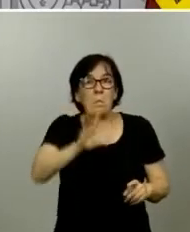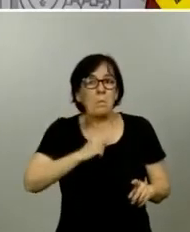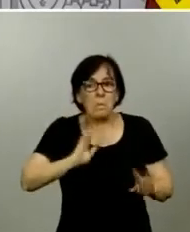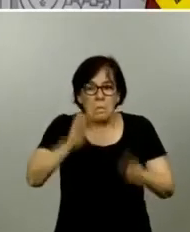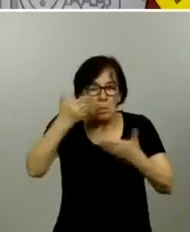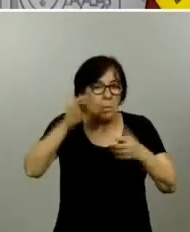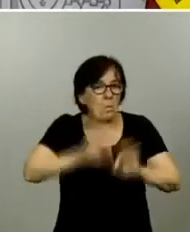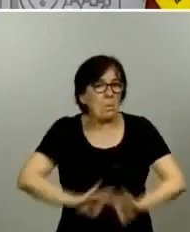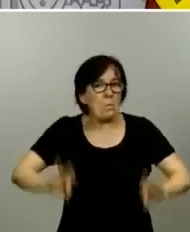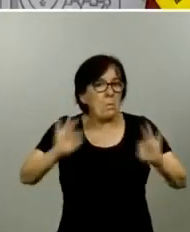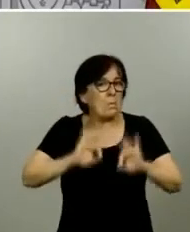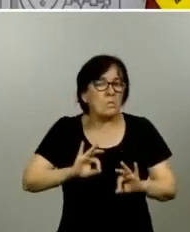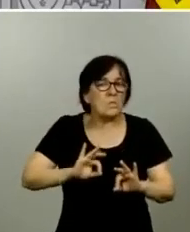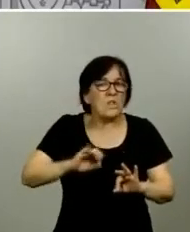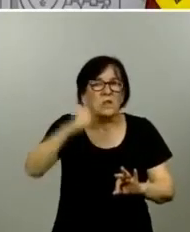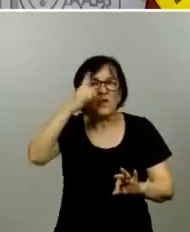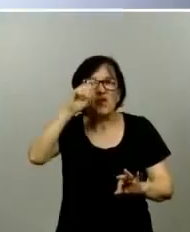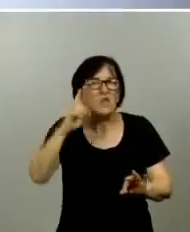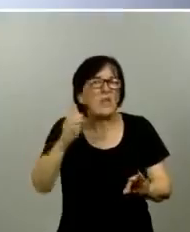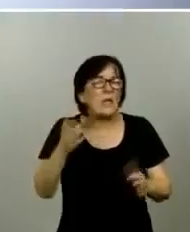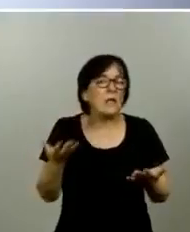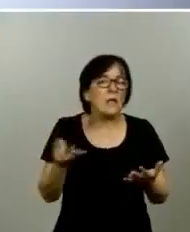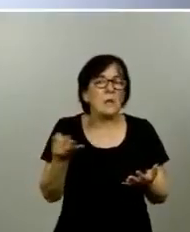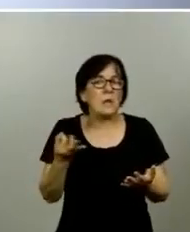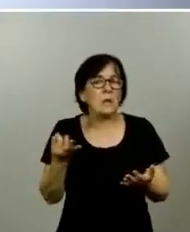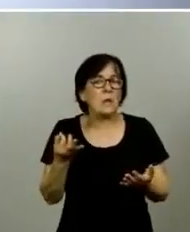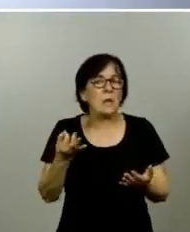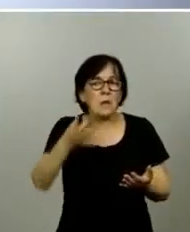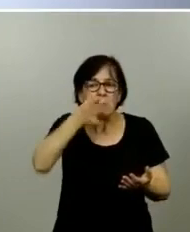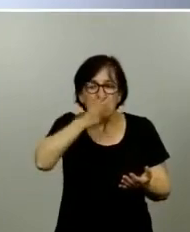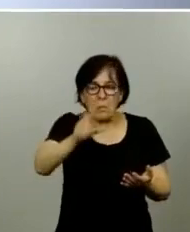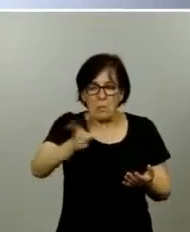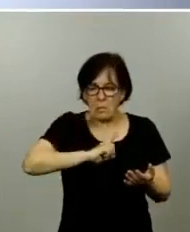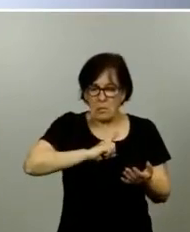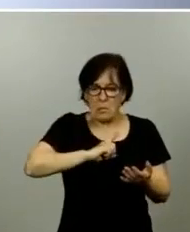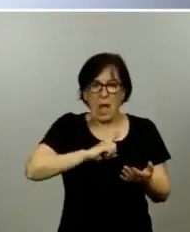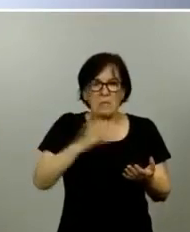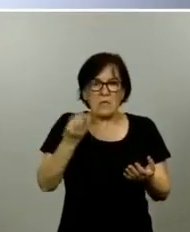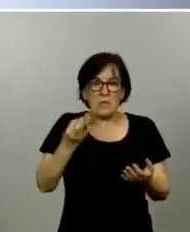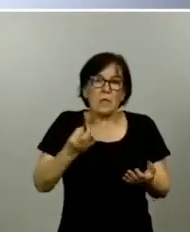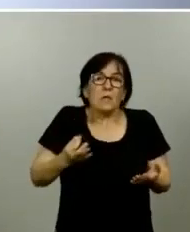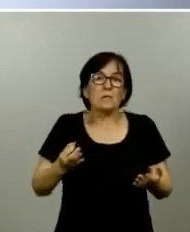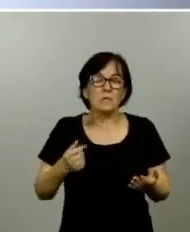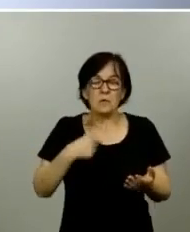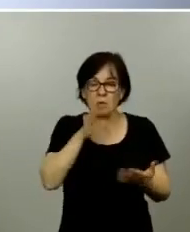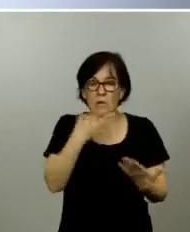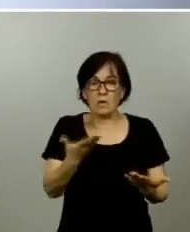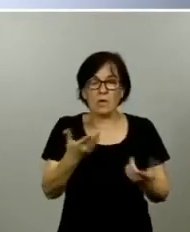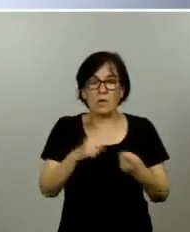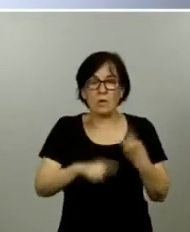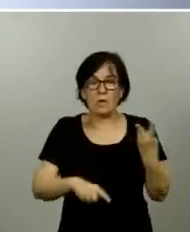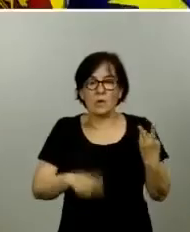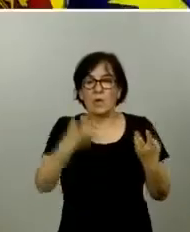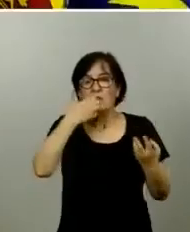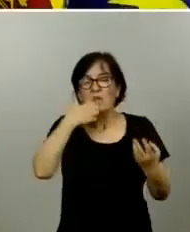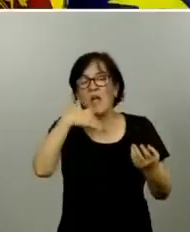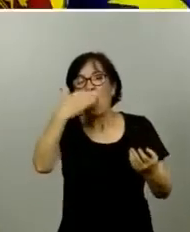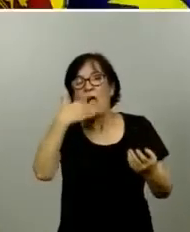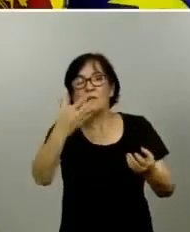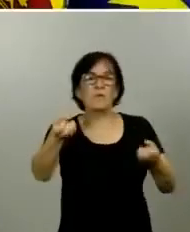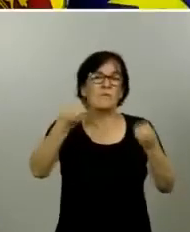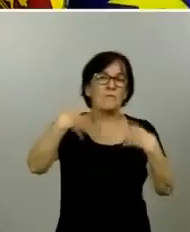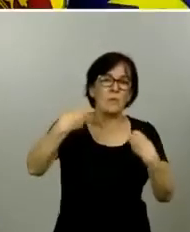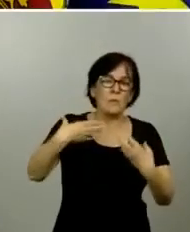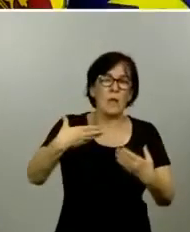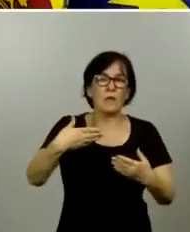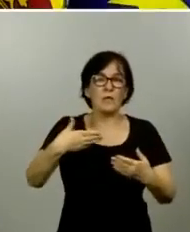sé exactamente qué es lo que de qué se me denuncia o no en todo caso son si hay alguna información alguna solicitud de